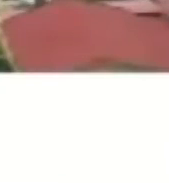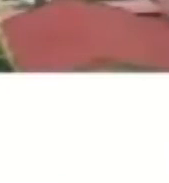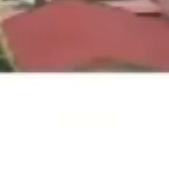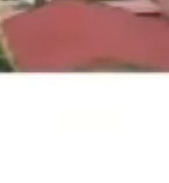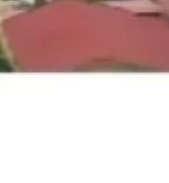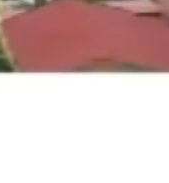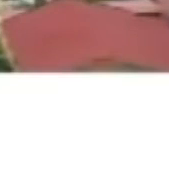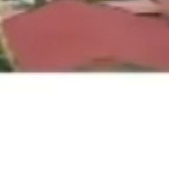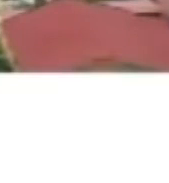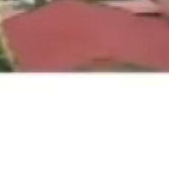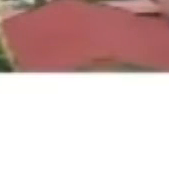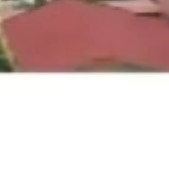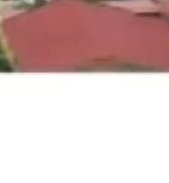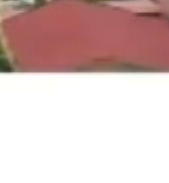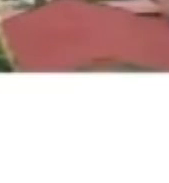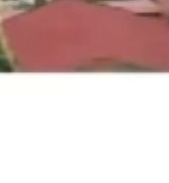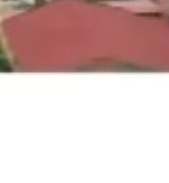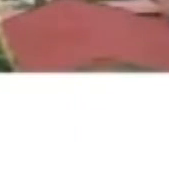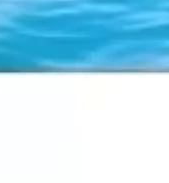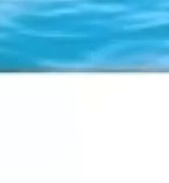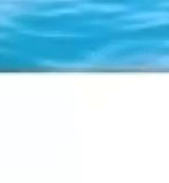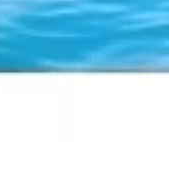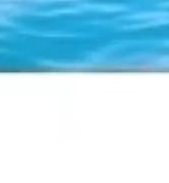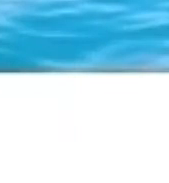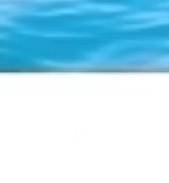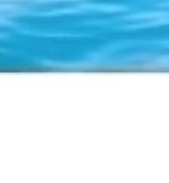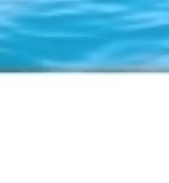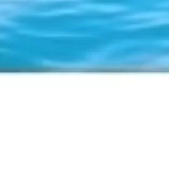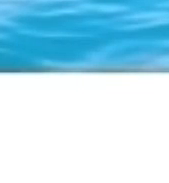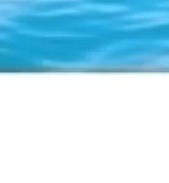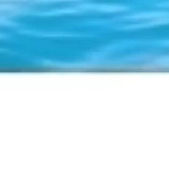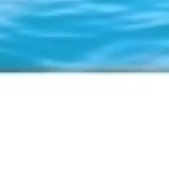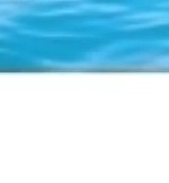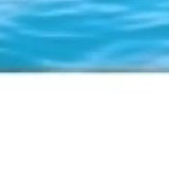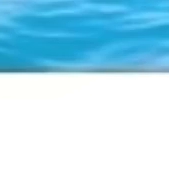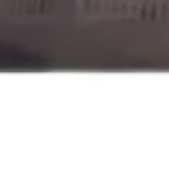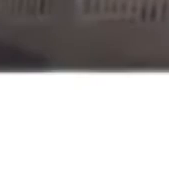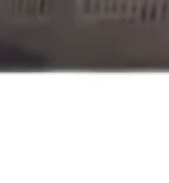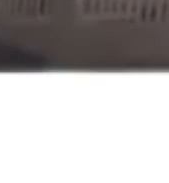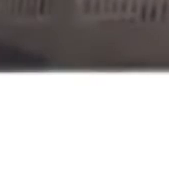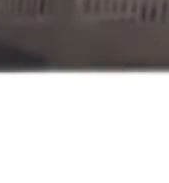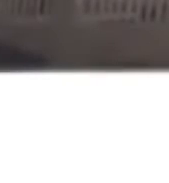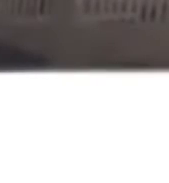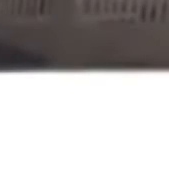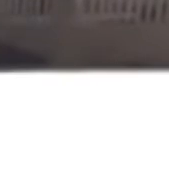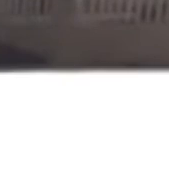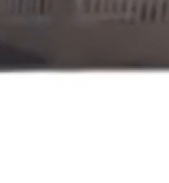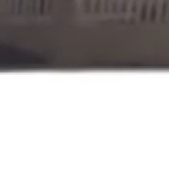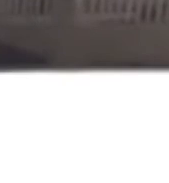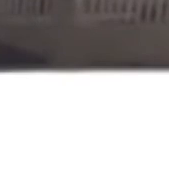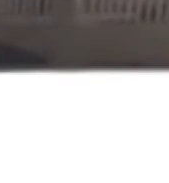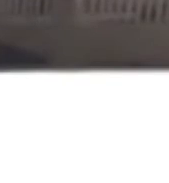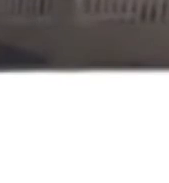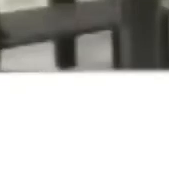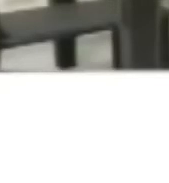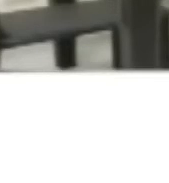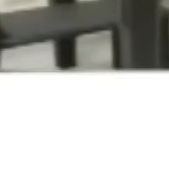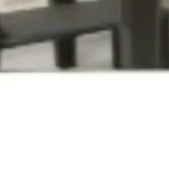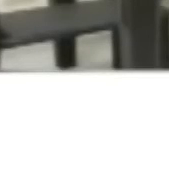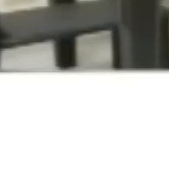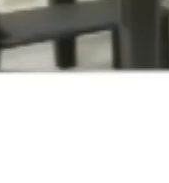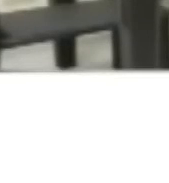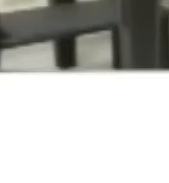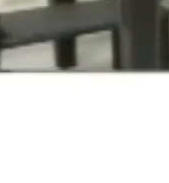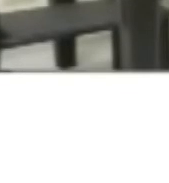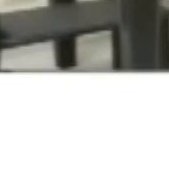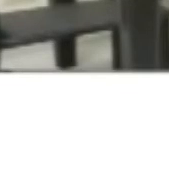de recreación Deportivas Cómodas Salón social Parroquia Católica Y gracias a Valorcom Ya se están instalando Las lámparas En el boulevard